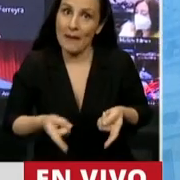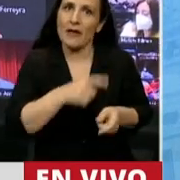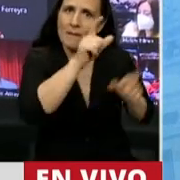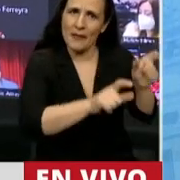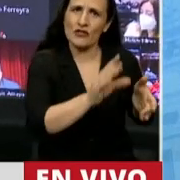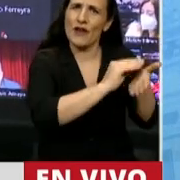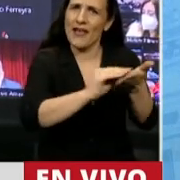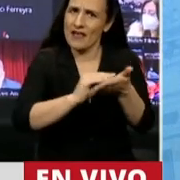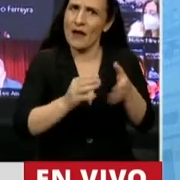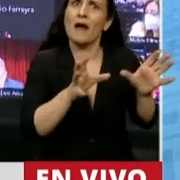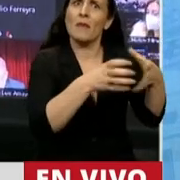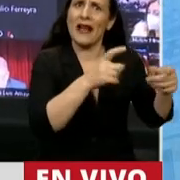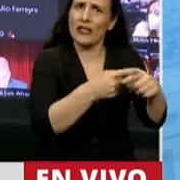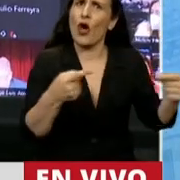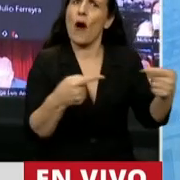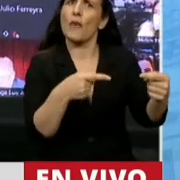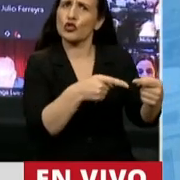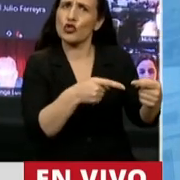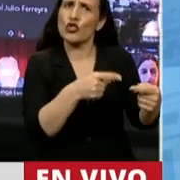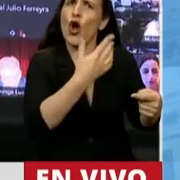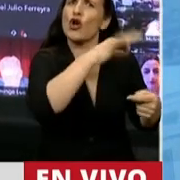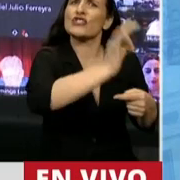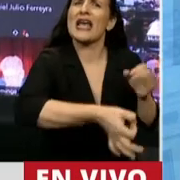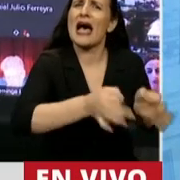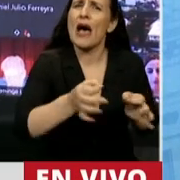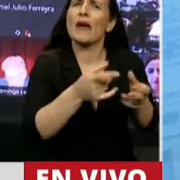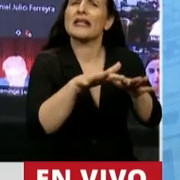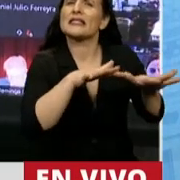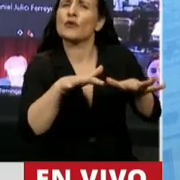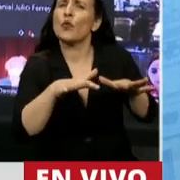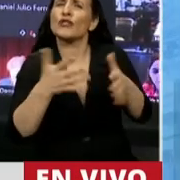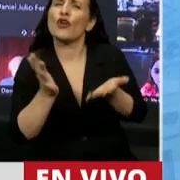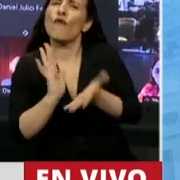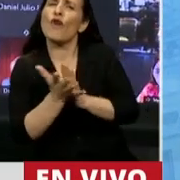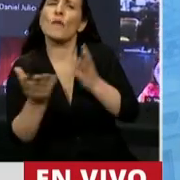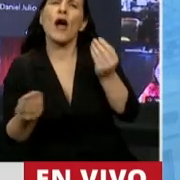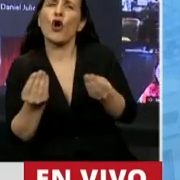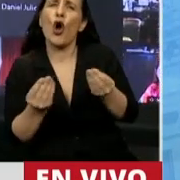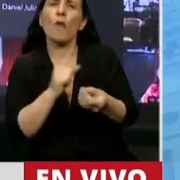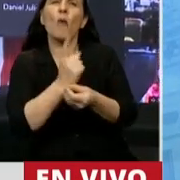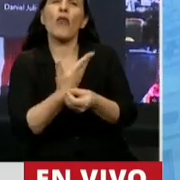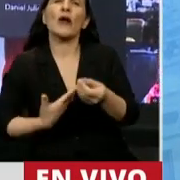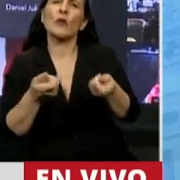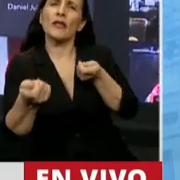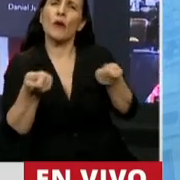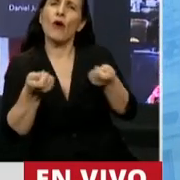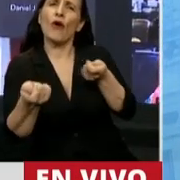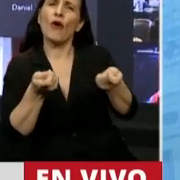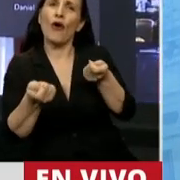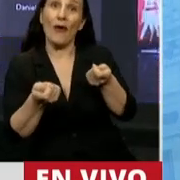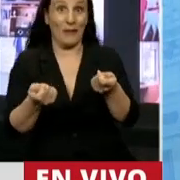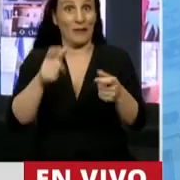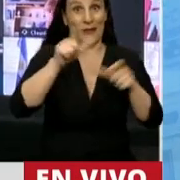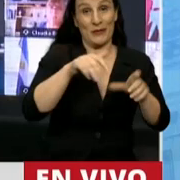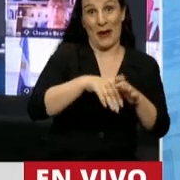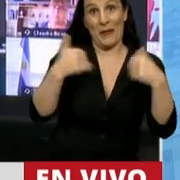los legisladores de la oposición, podamos conocer cómo está administrando el Poder Ejecutivo el mandato que la ciudadanía